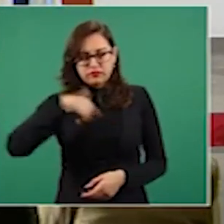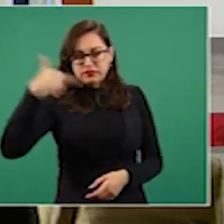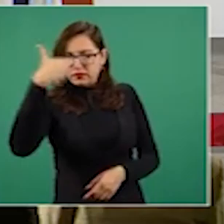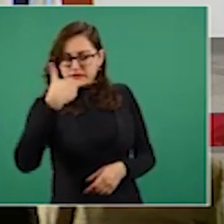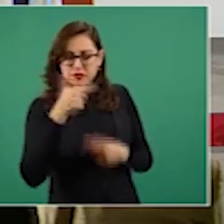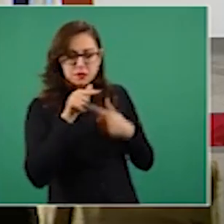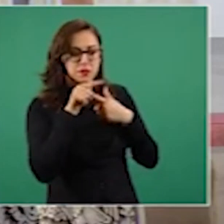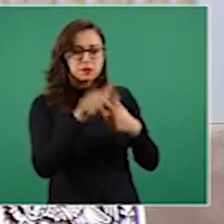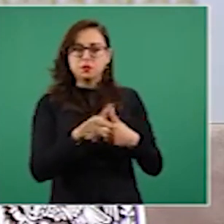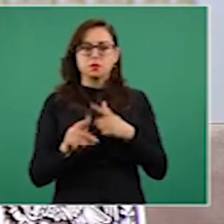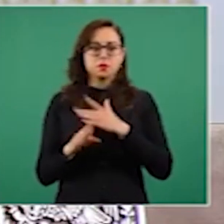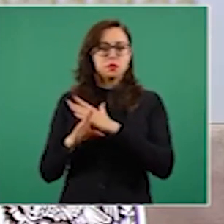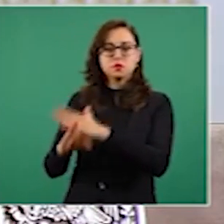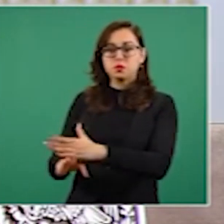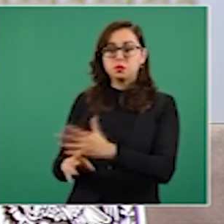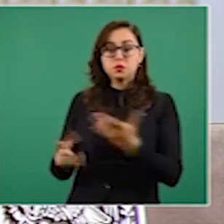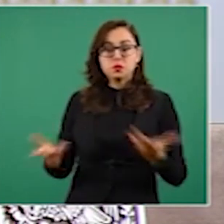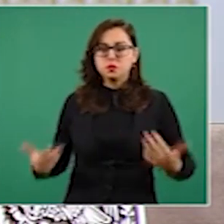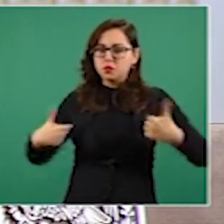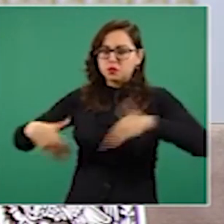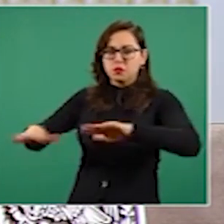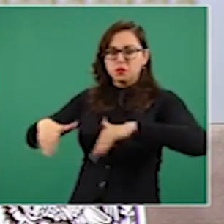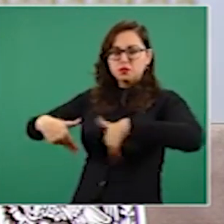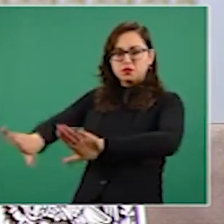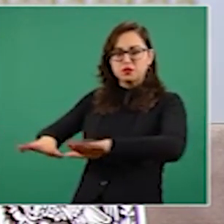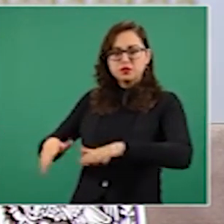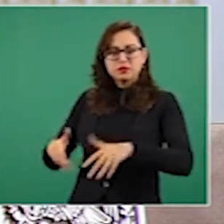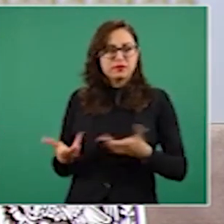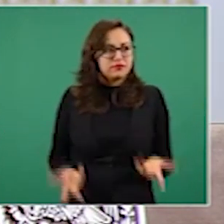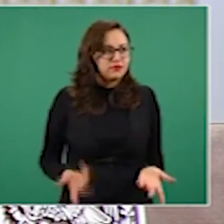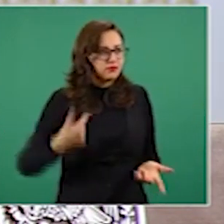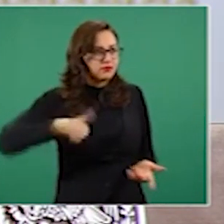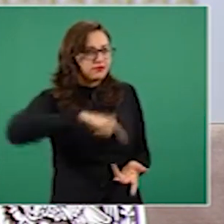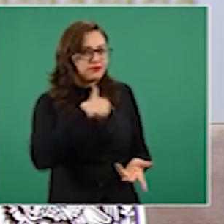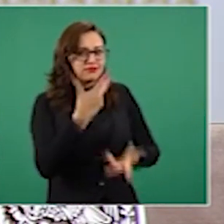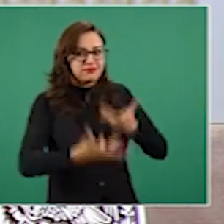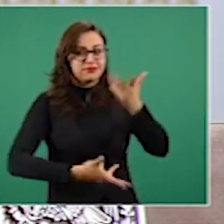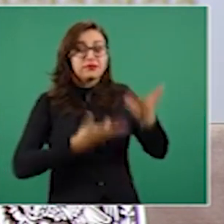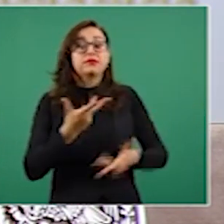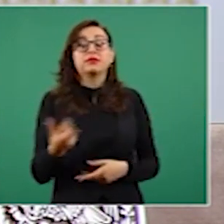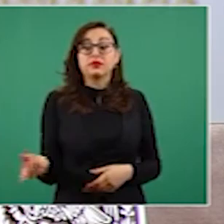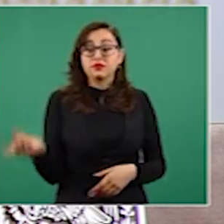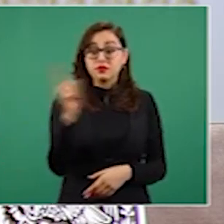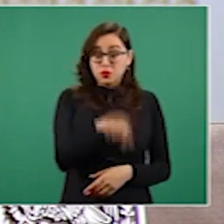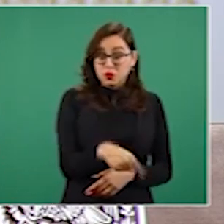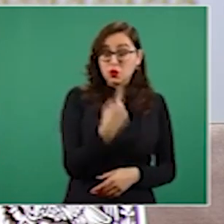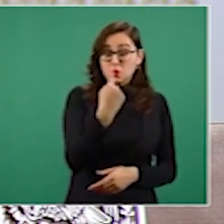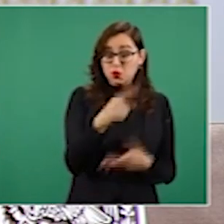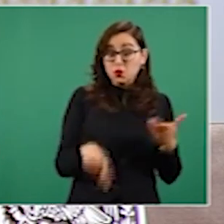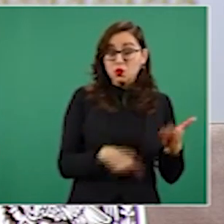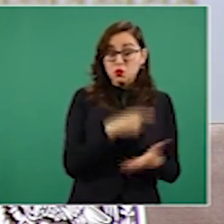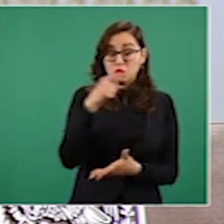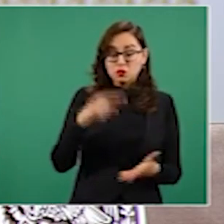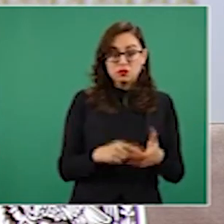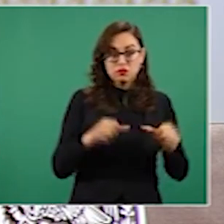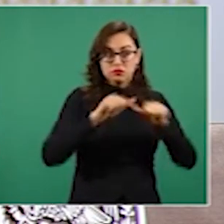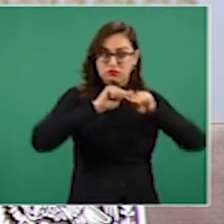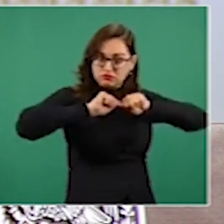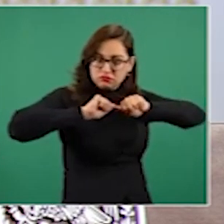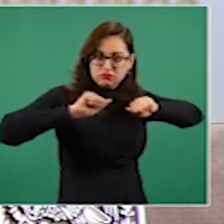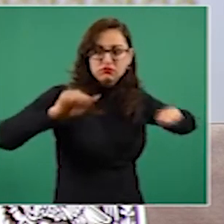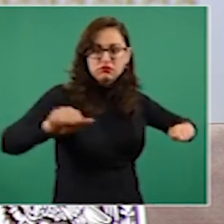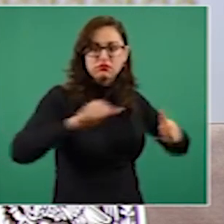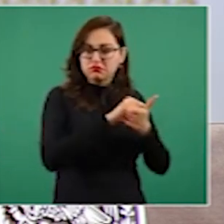verificaciones, ahora sí que nos corrieron a los de Profeco y una de ellas incluso retiró los sellos que ya se